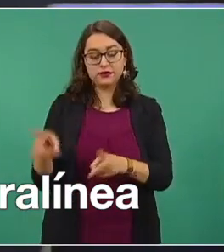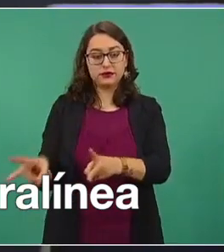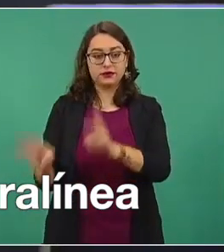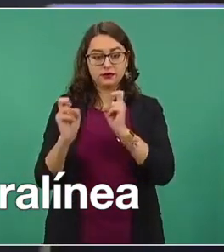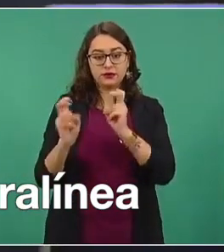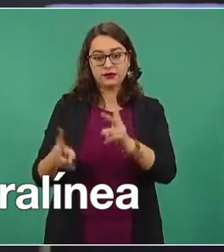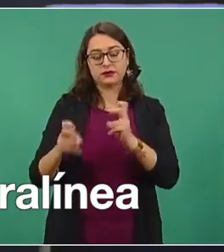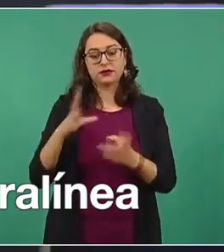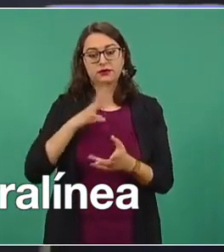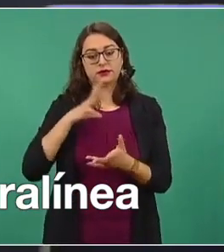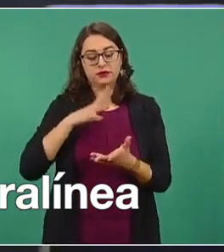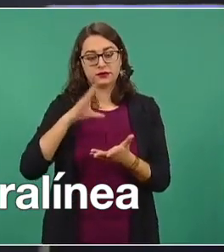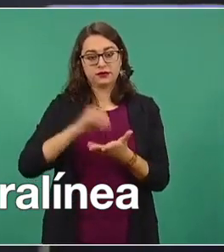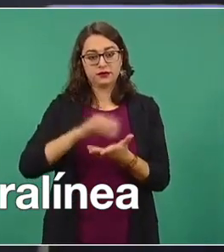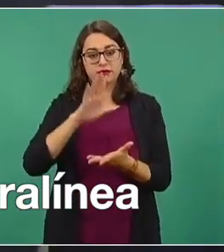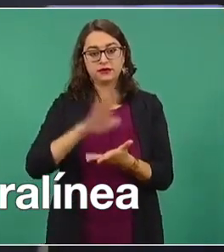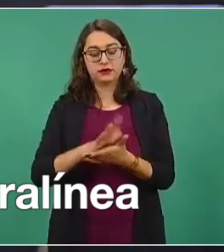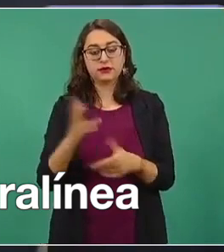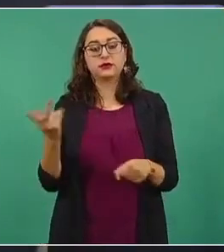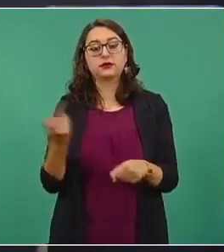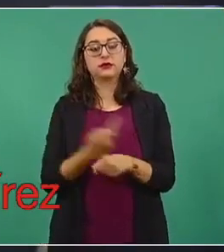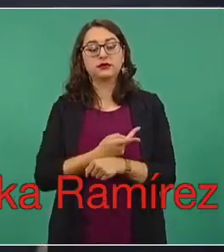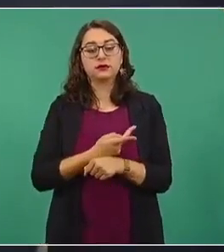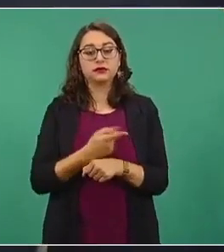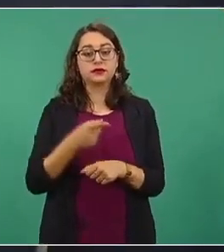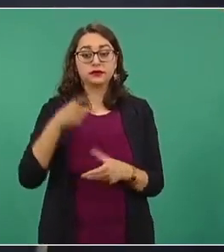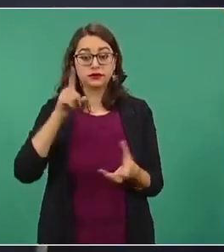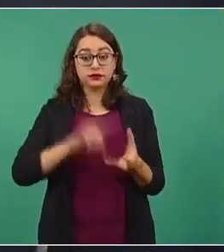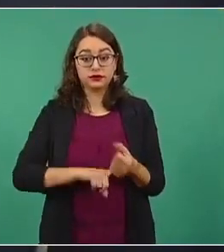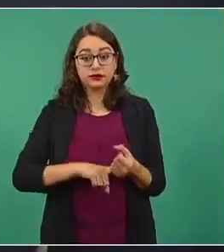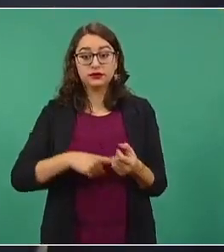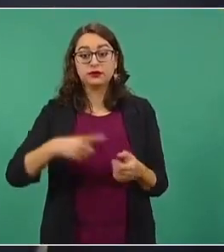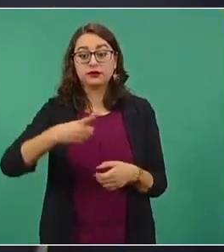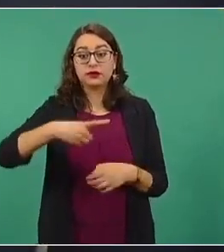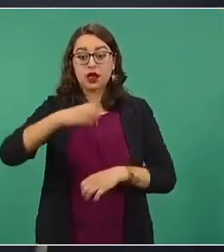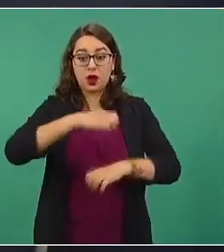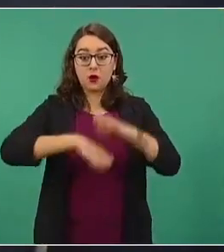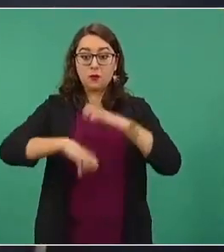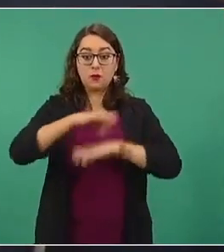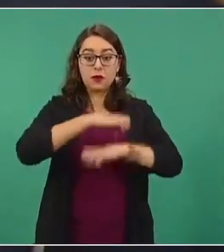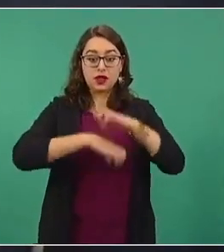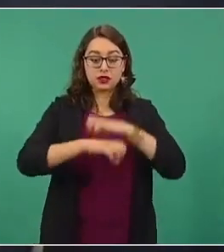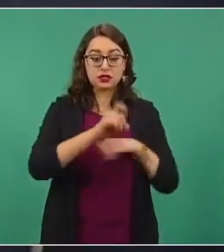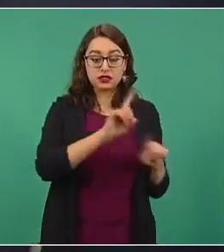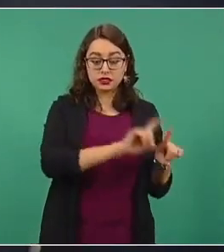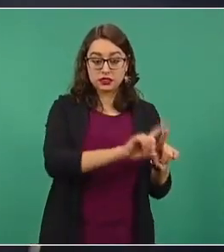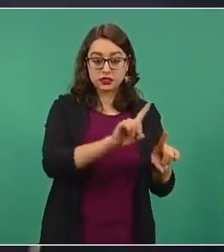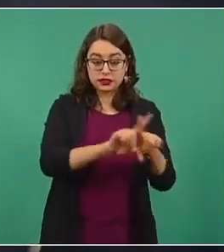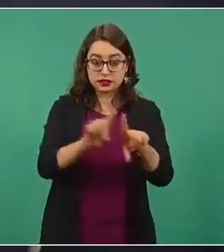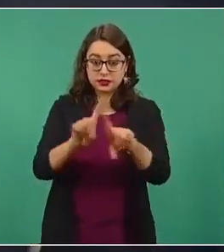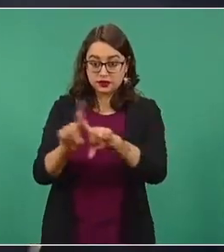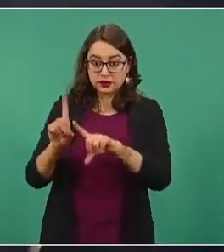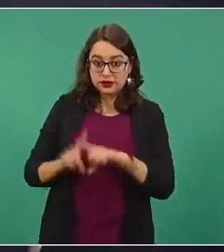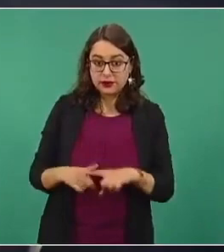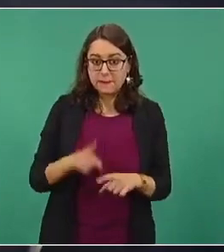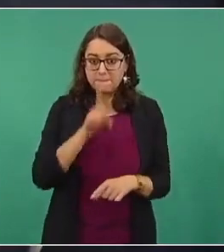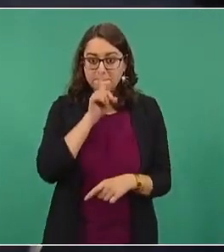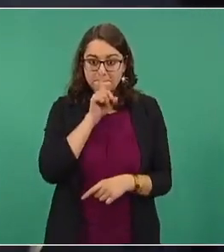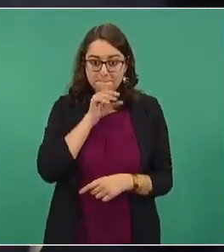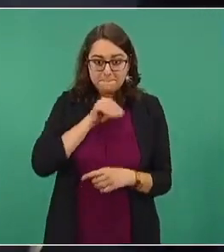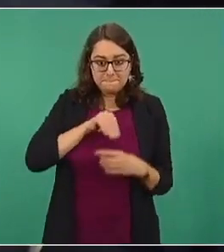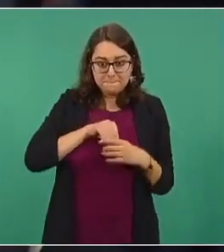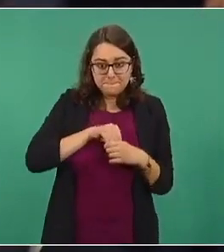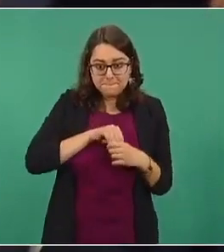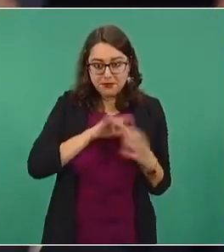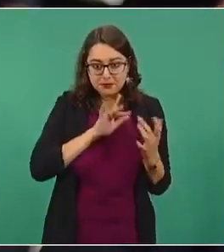Documentamos que en estos simulacros opera una red empresarial que incluye a empresarios o a